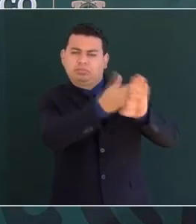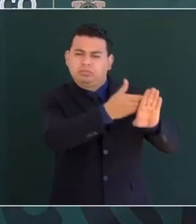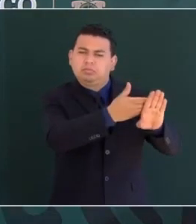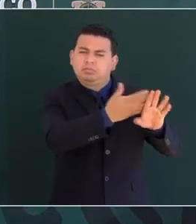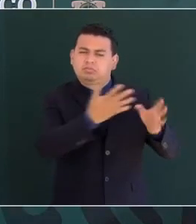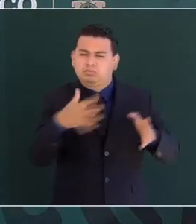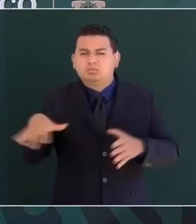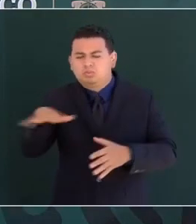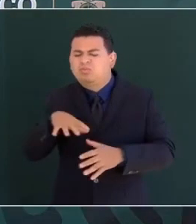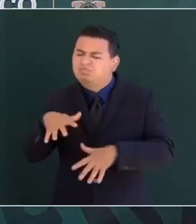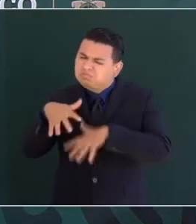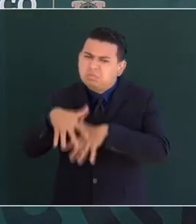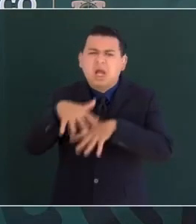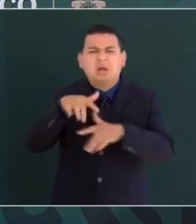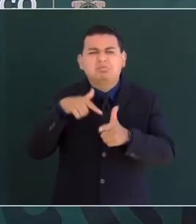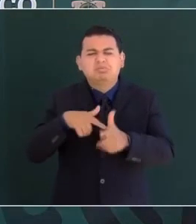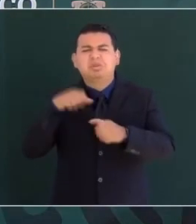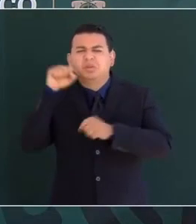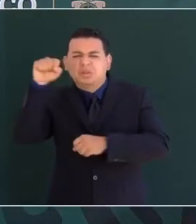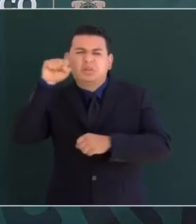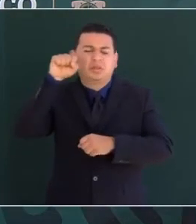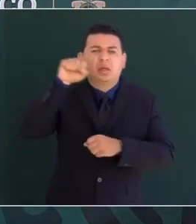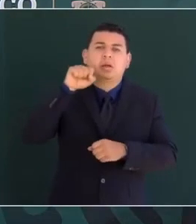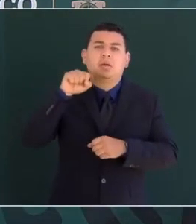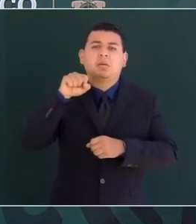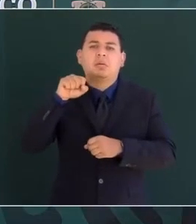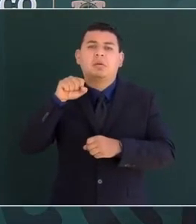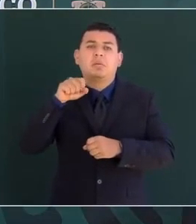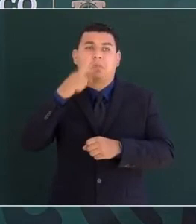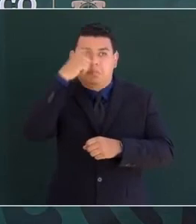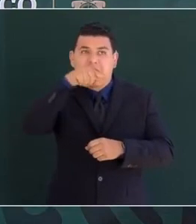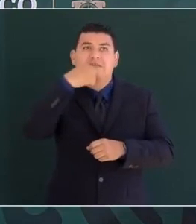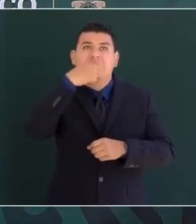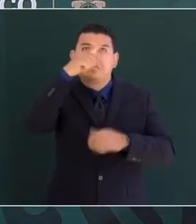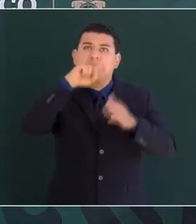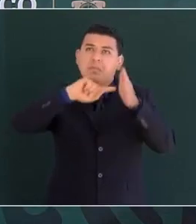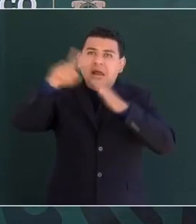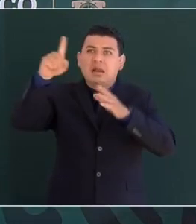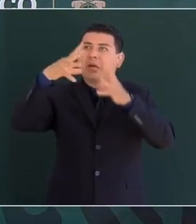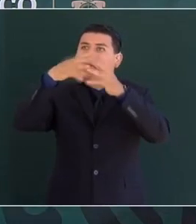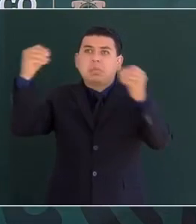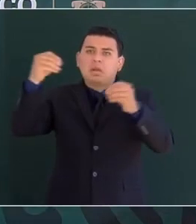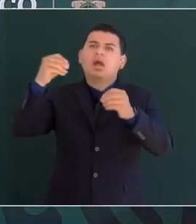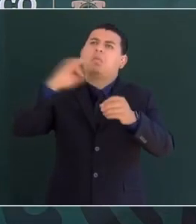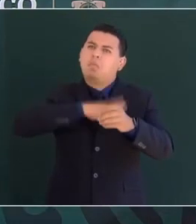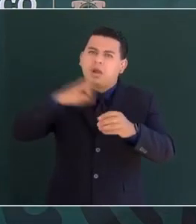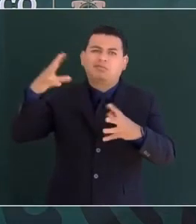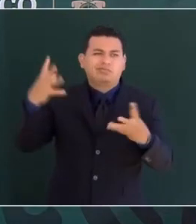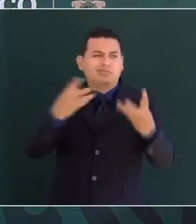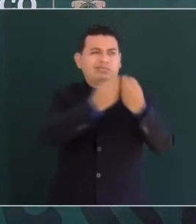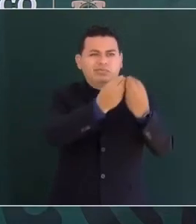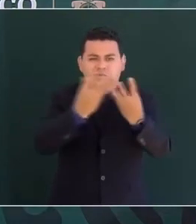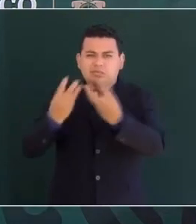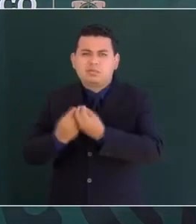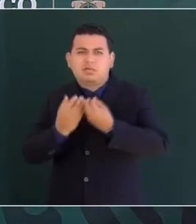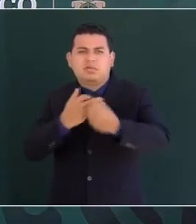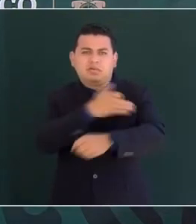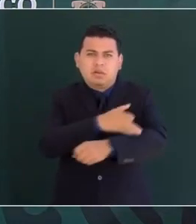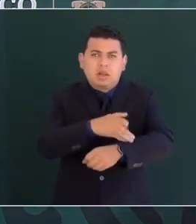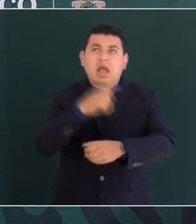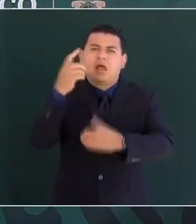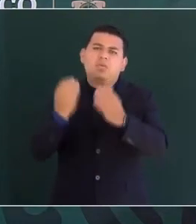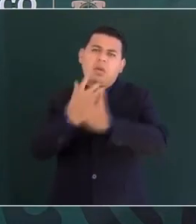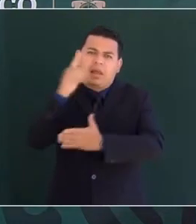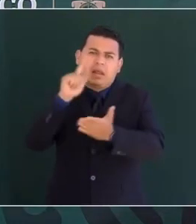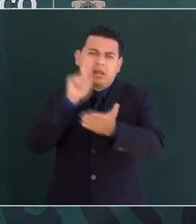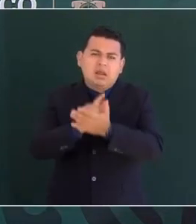Y hemos luchado para que se reúnan con sus familiares y por una nueva ley en Estados Unidos